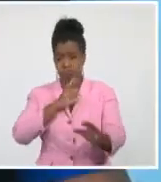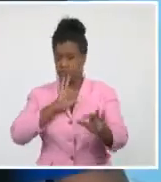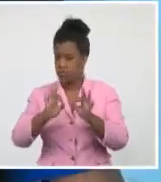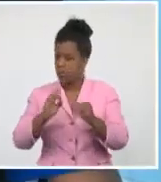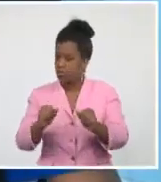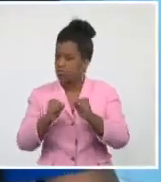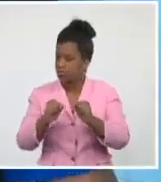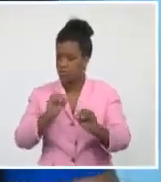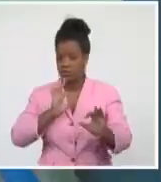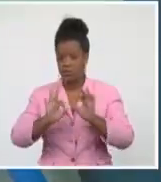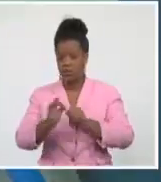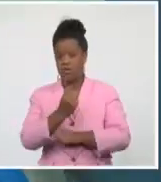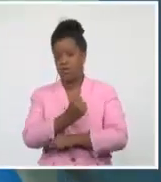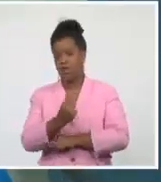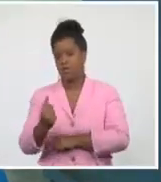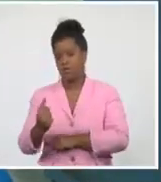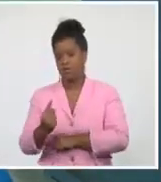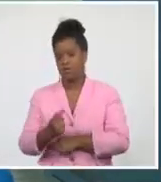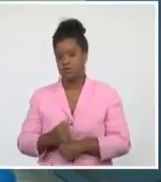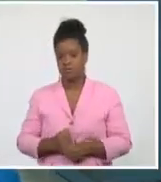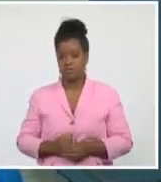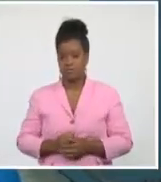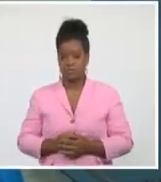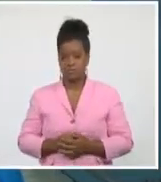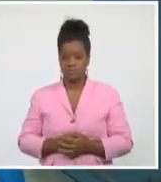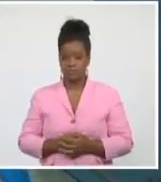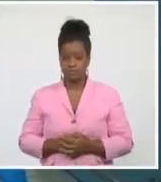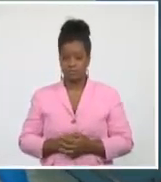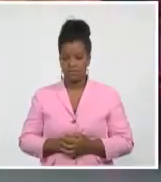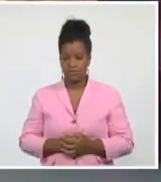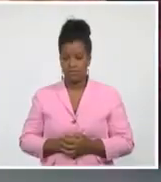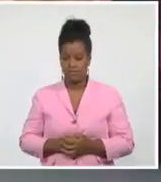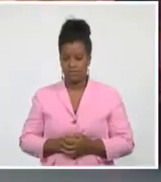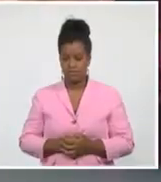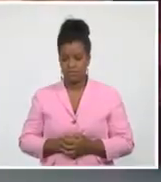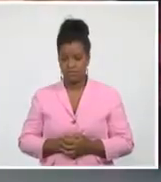el autocuidado. Leonardo Ferrer Llopis, Sistema Informativo de la Televisión Cubana.